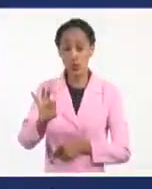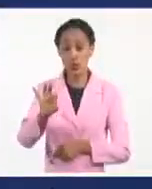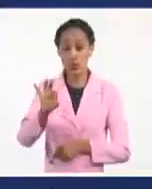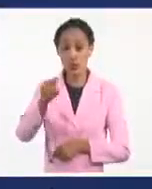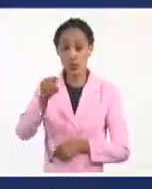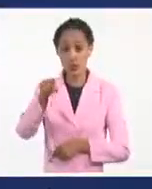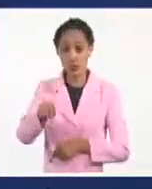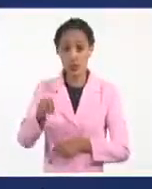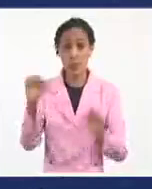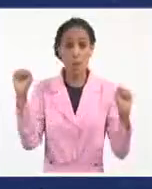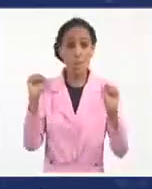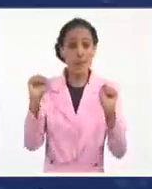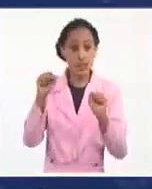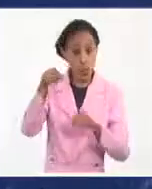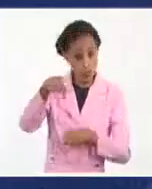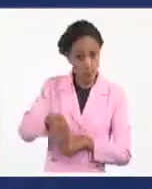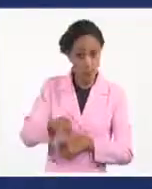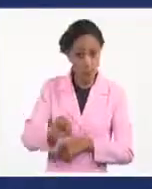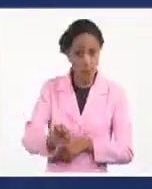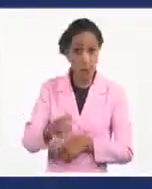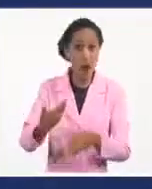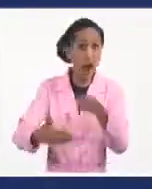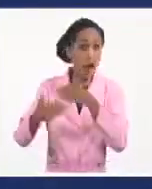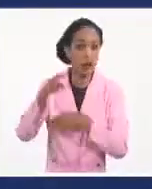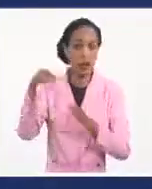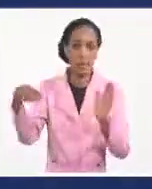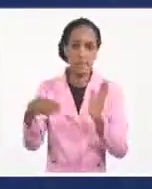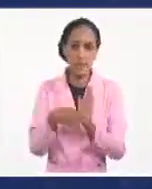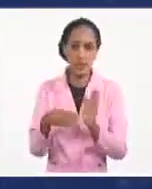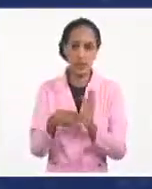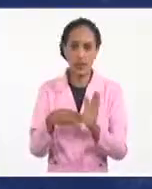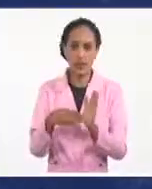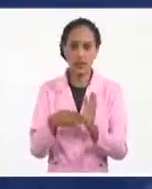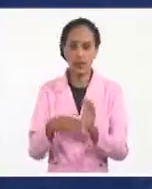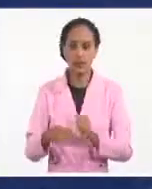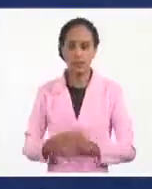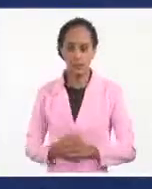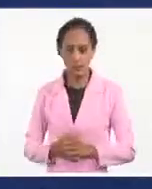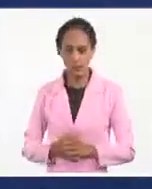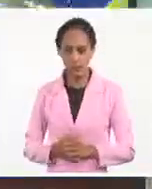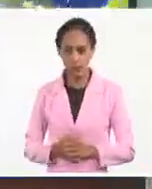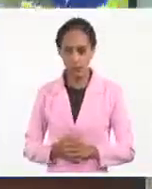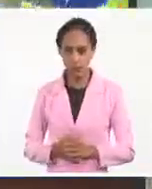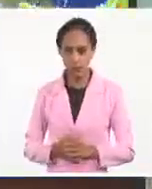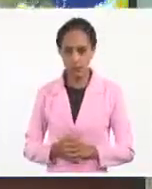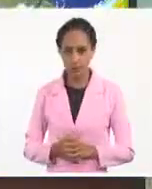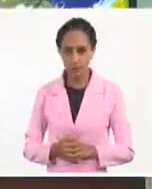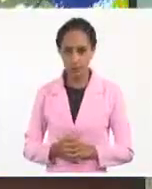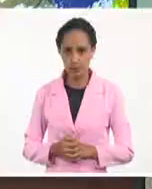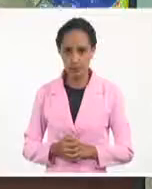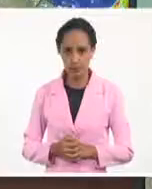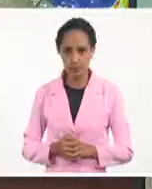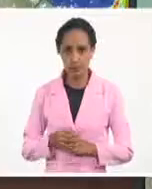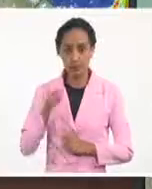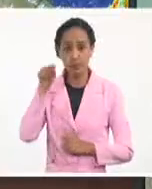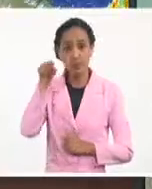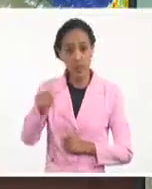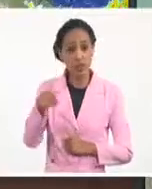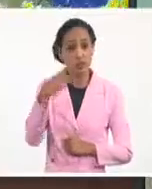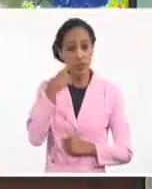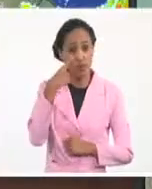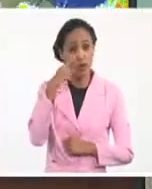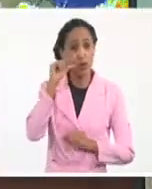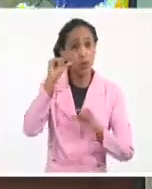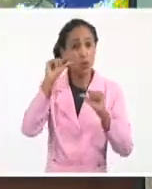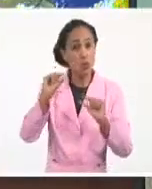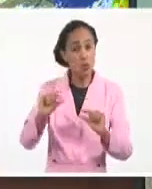de mil que tenía. Y esto es un sinónimo de que habido una cierta